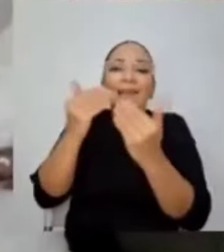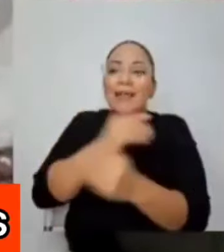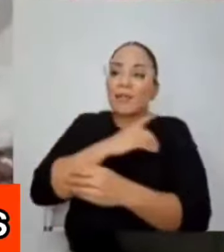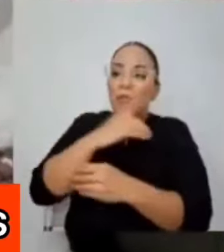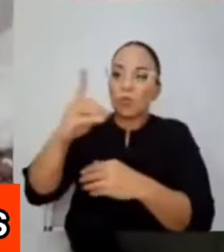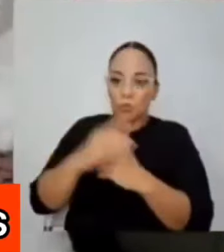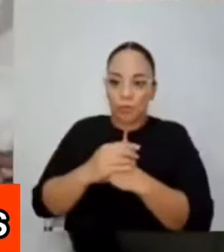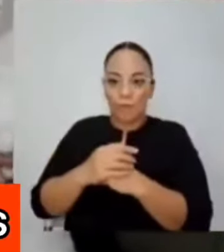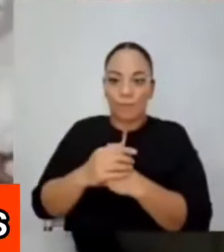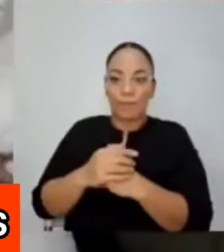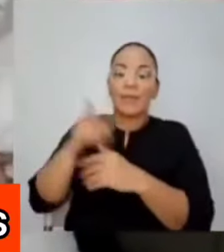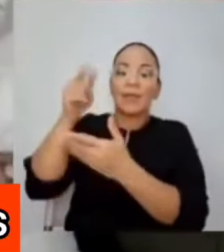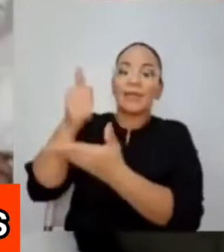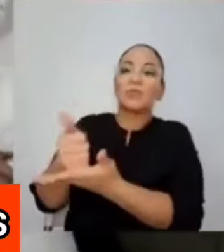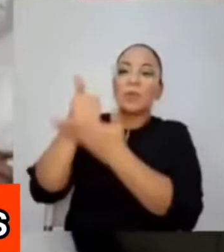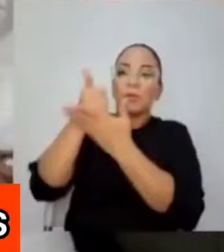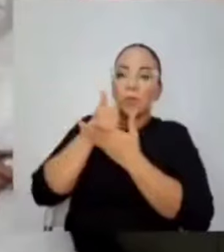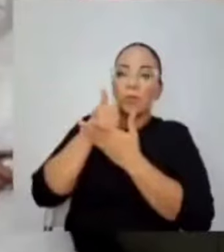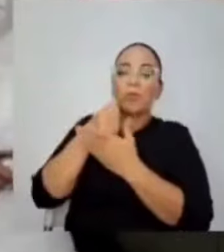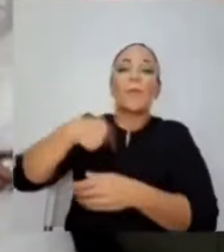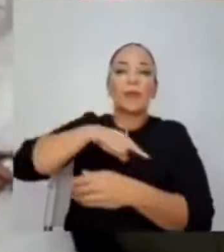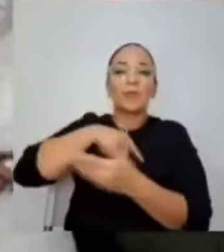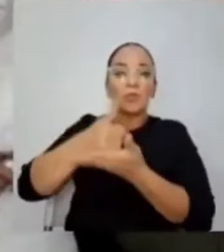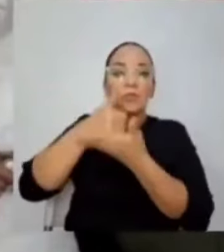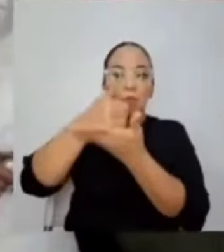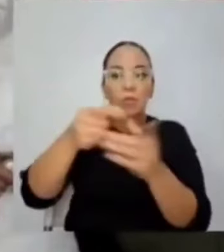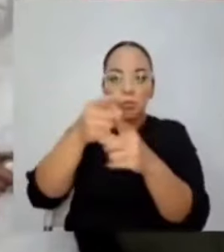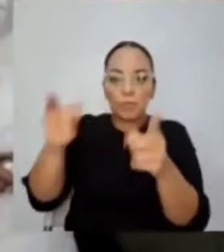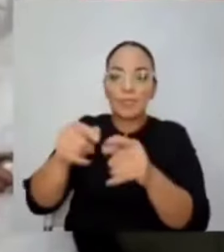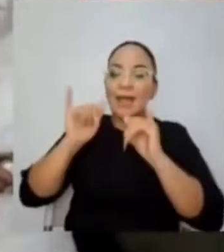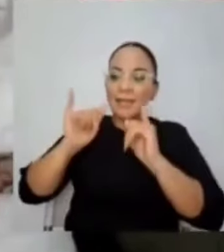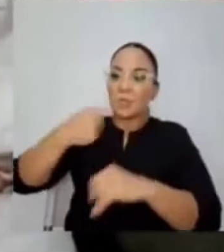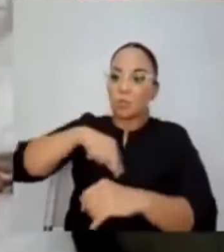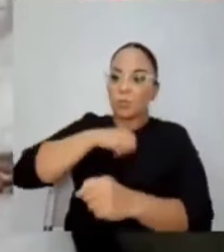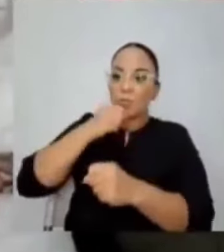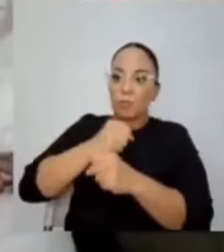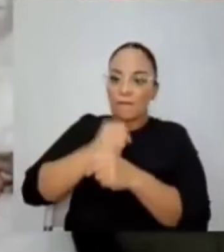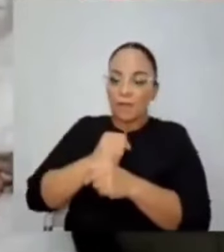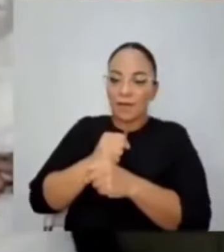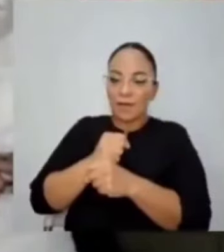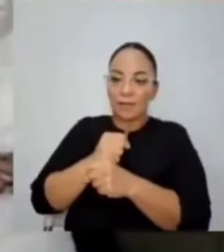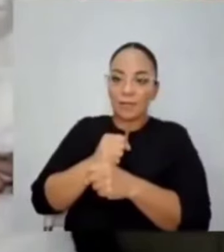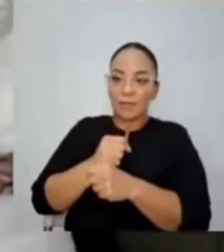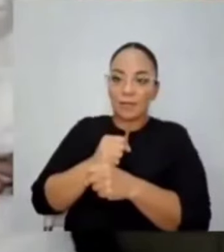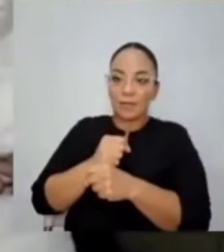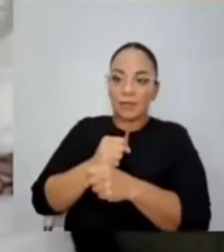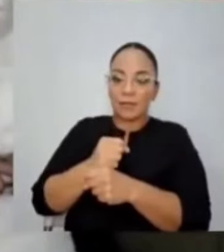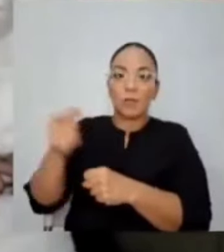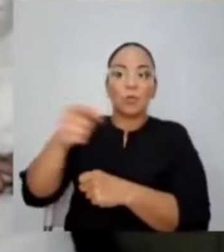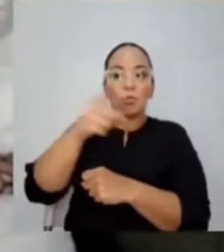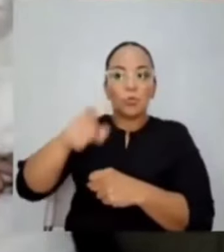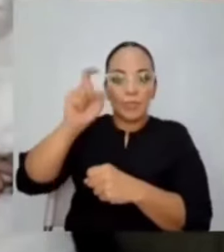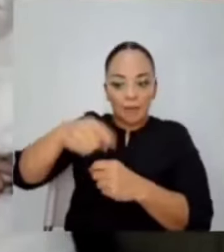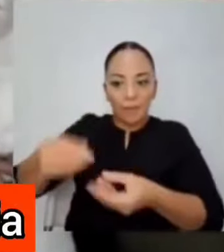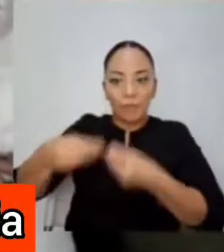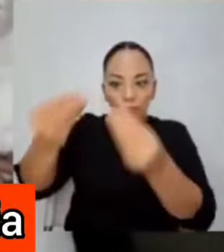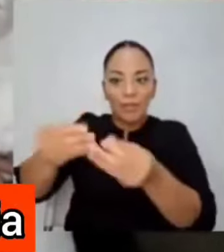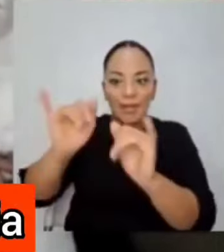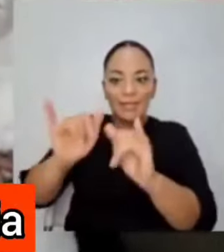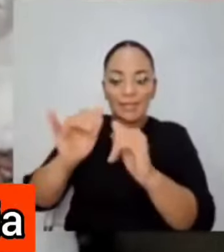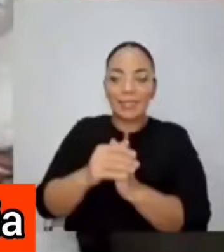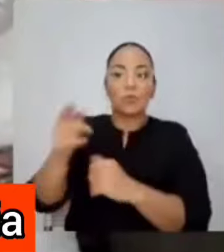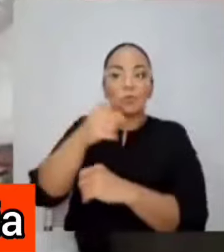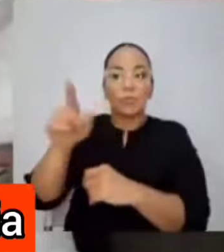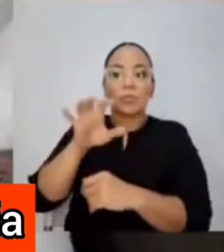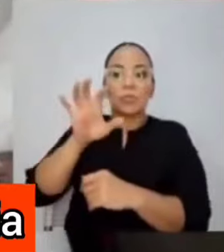que nos está ayudando a ayudarlos, ese es nuestro trabajo y ustedes lo merecen porque son